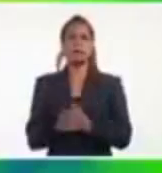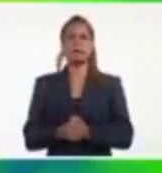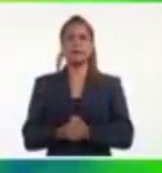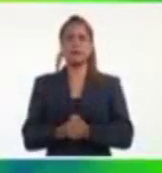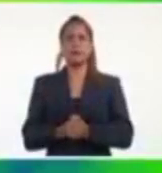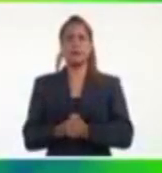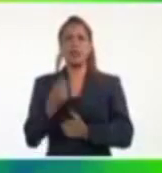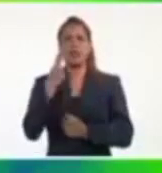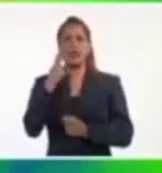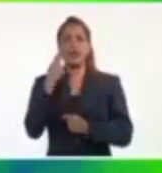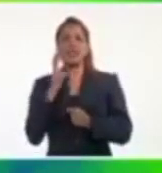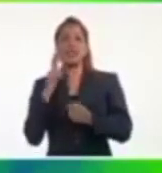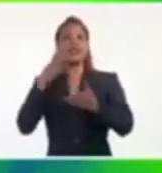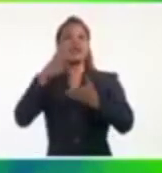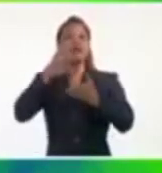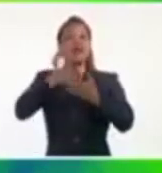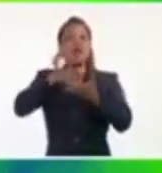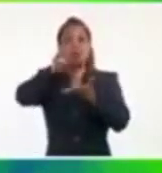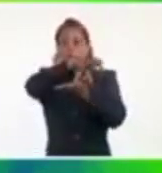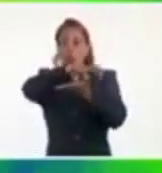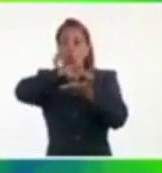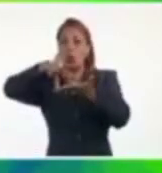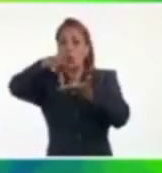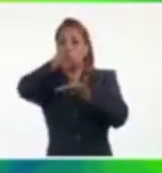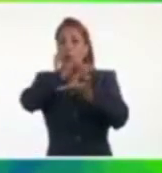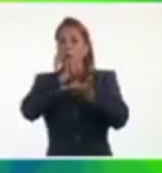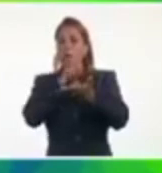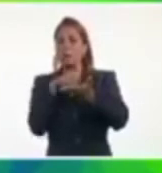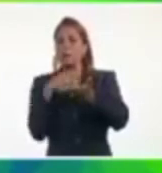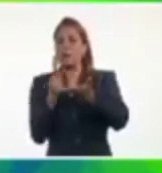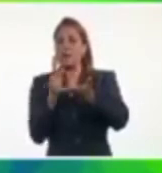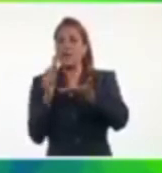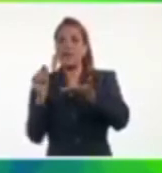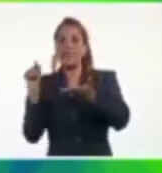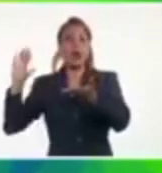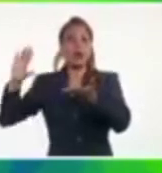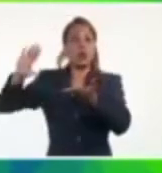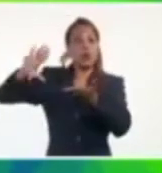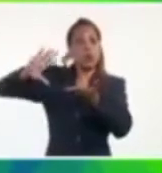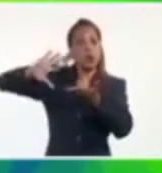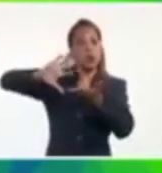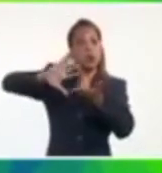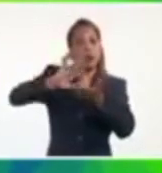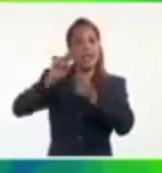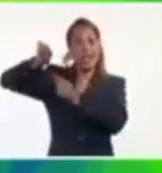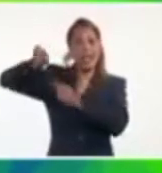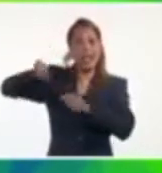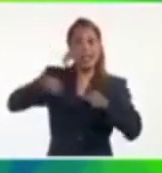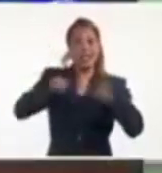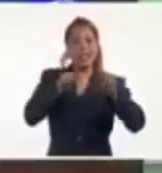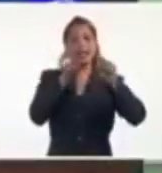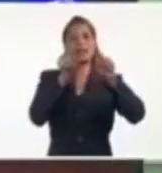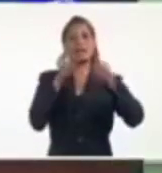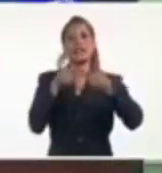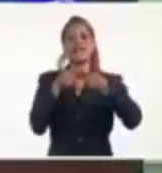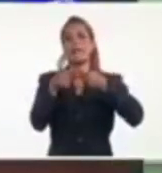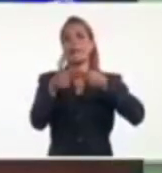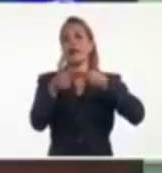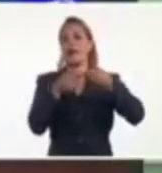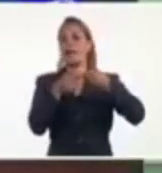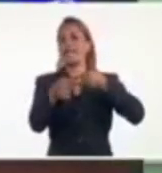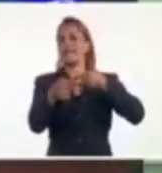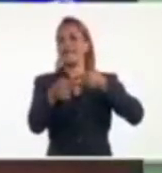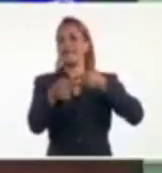llega a un lugar donde las líneas de corriente se separan. Quiere decir que